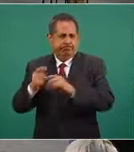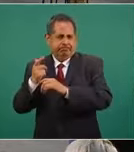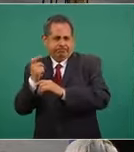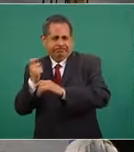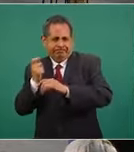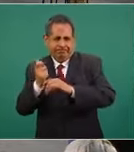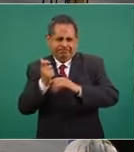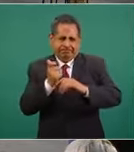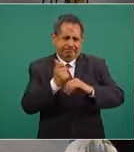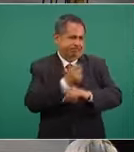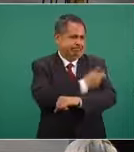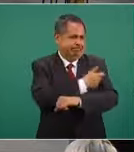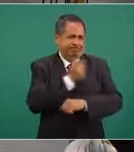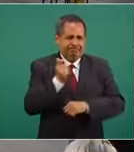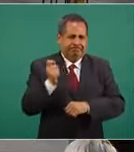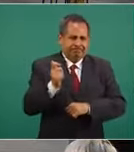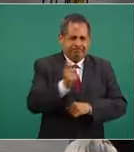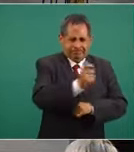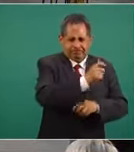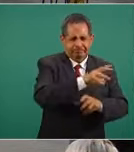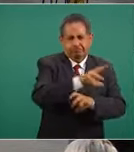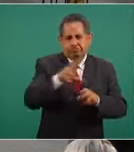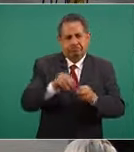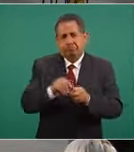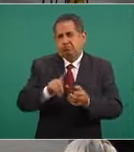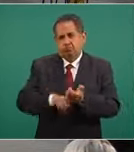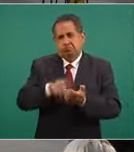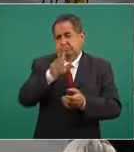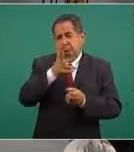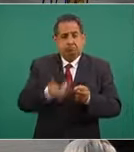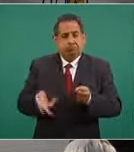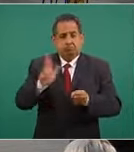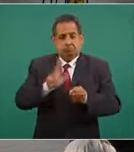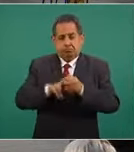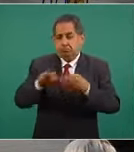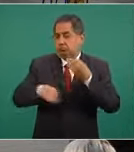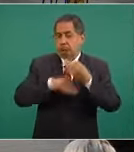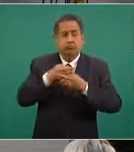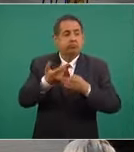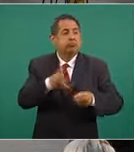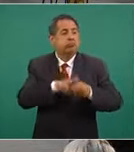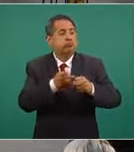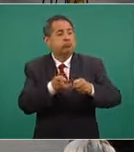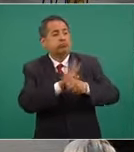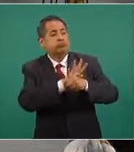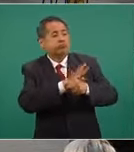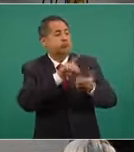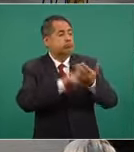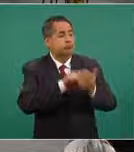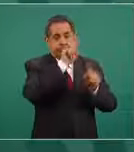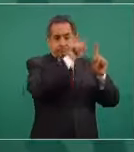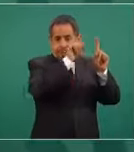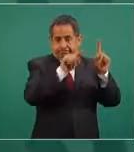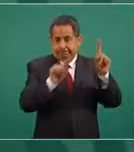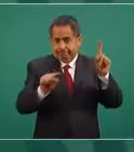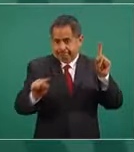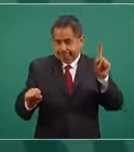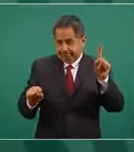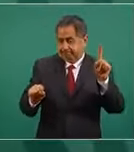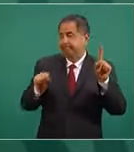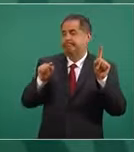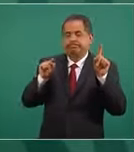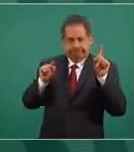prácticamente todos los hospitales COVID del país, se integraron